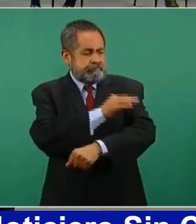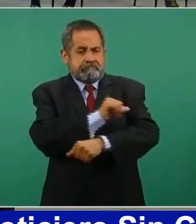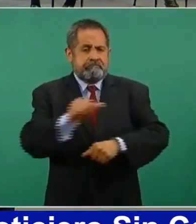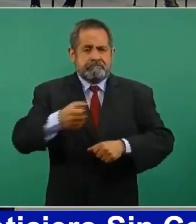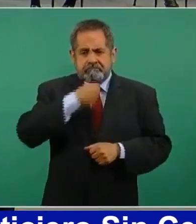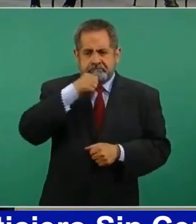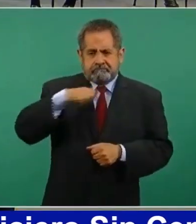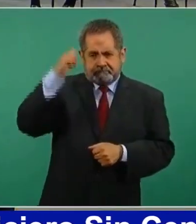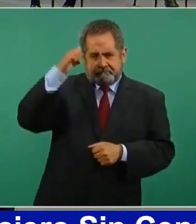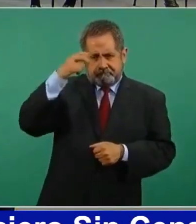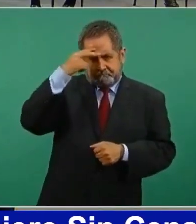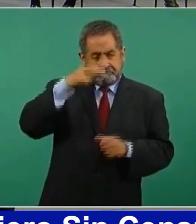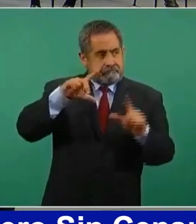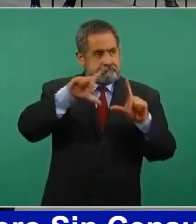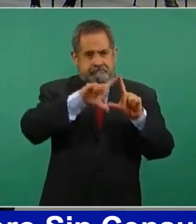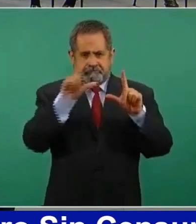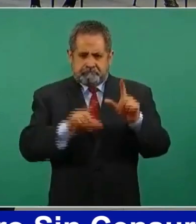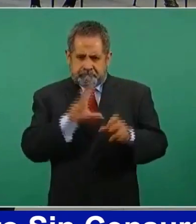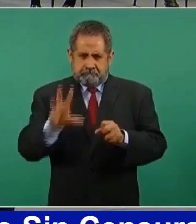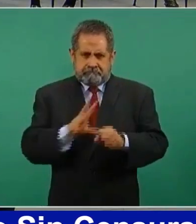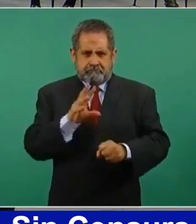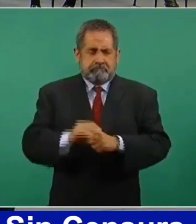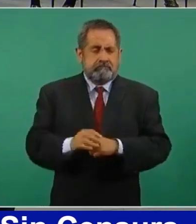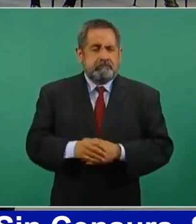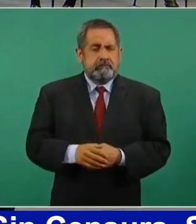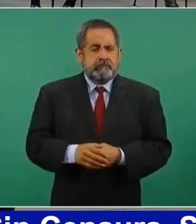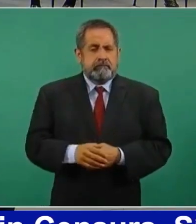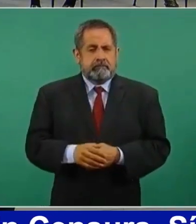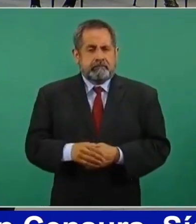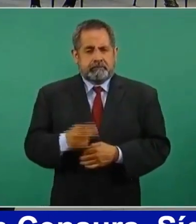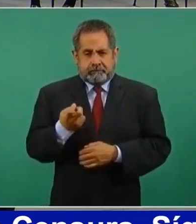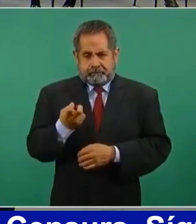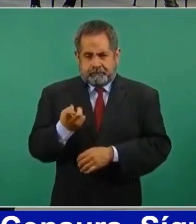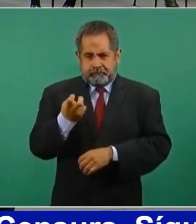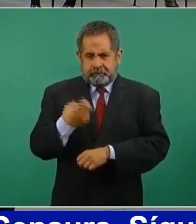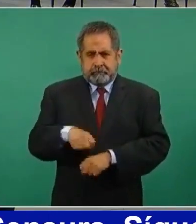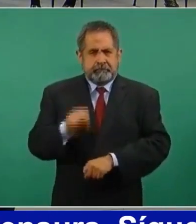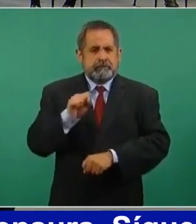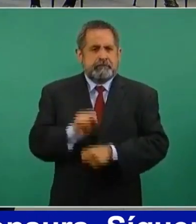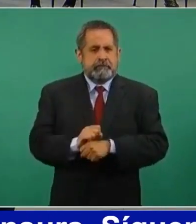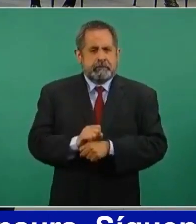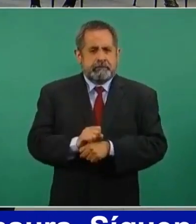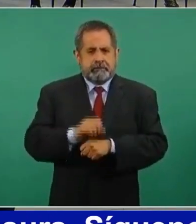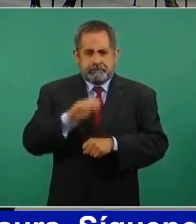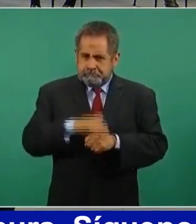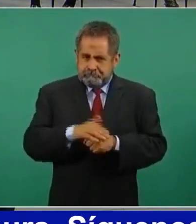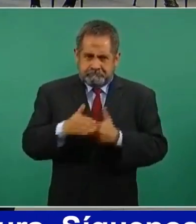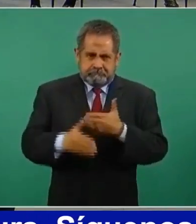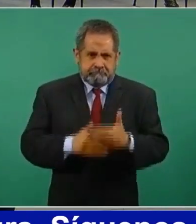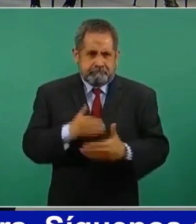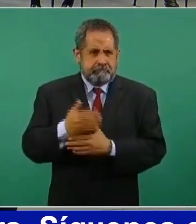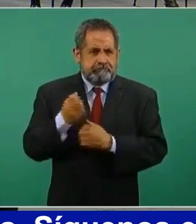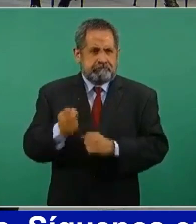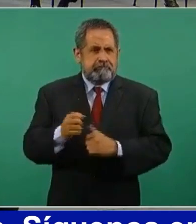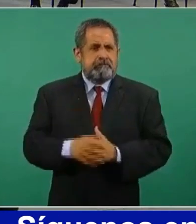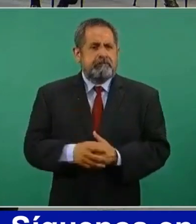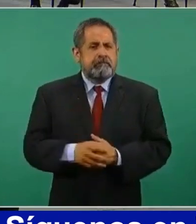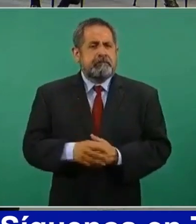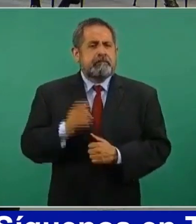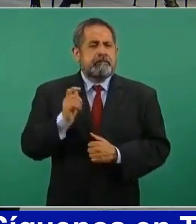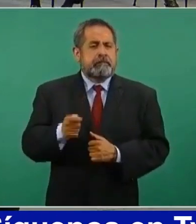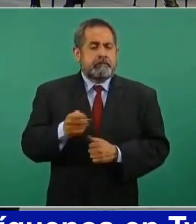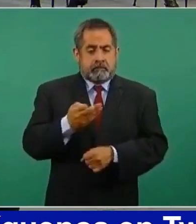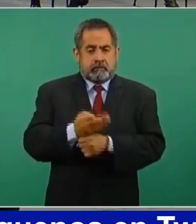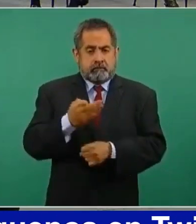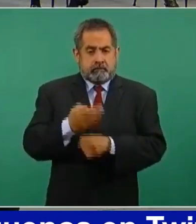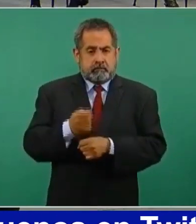en todo el país. Esta semana es una semana también intensa, señor presidente, restarían en